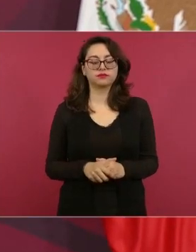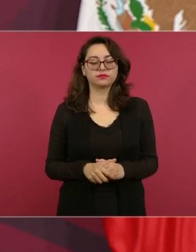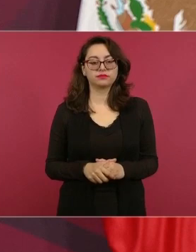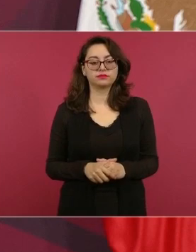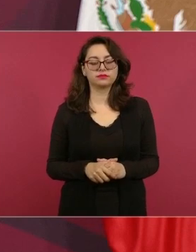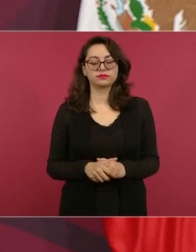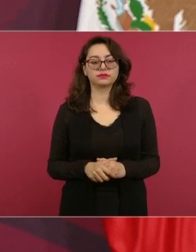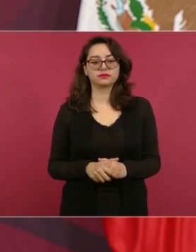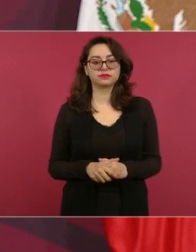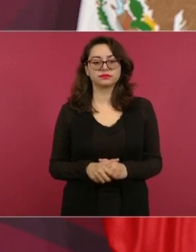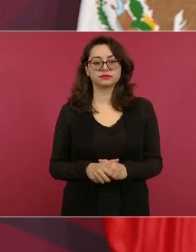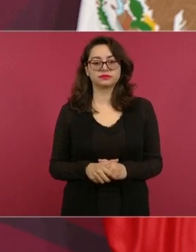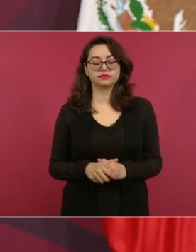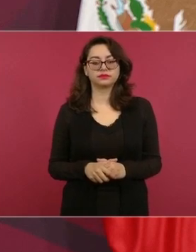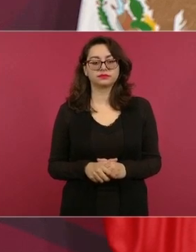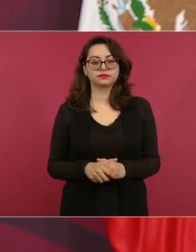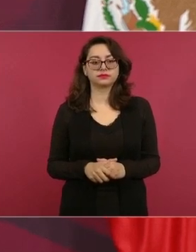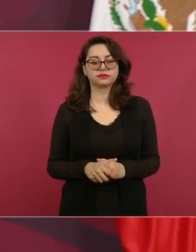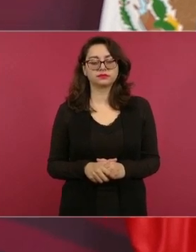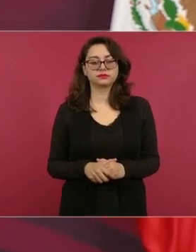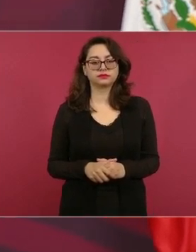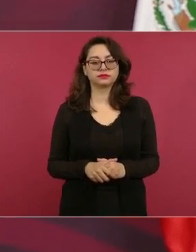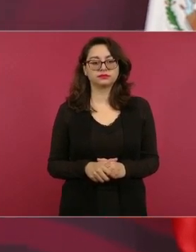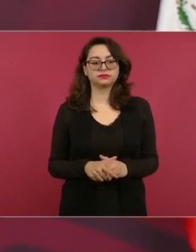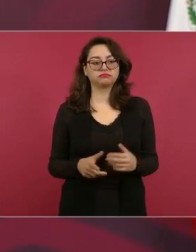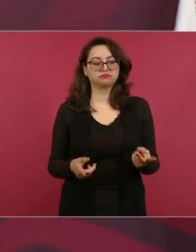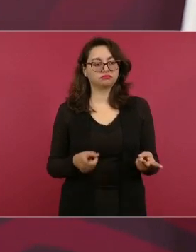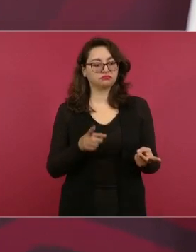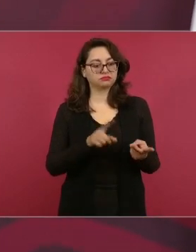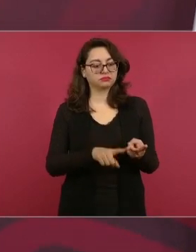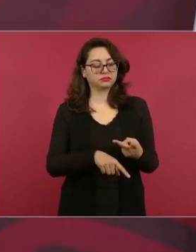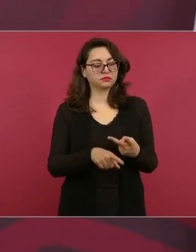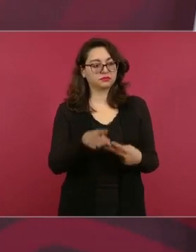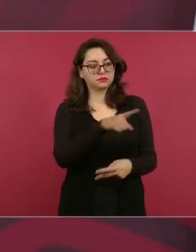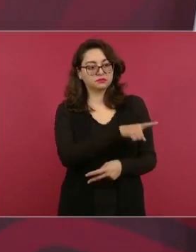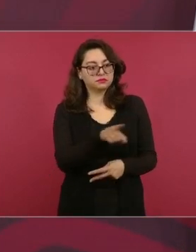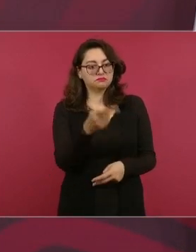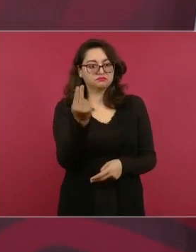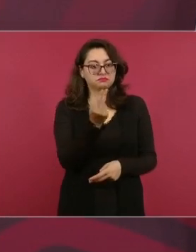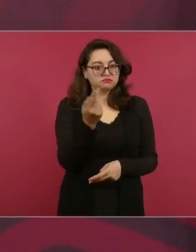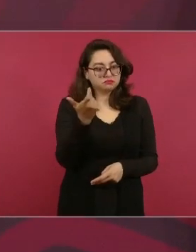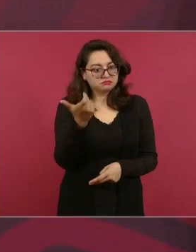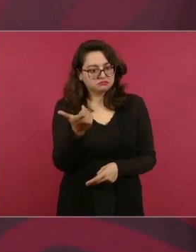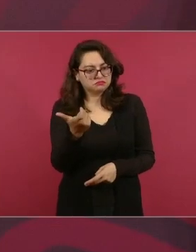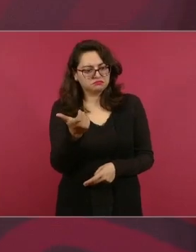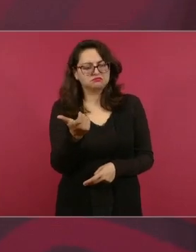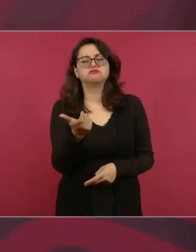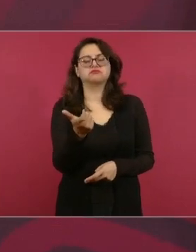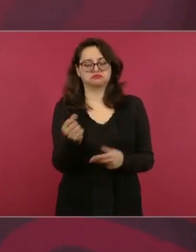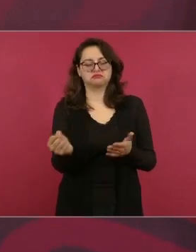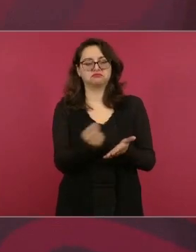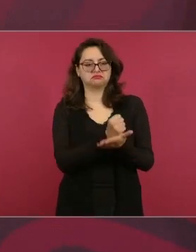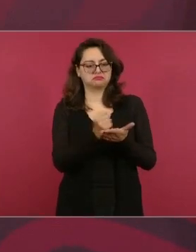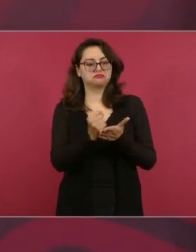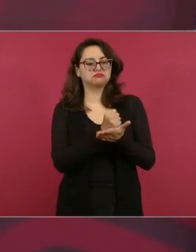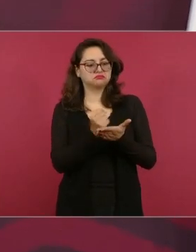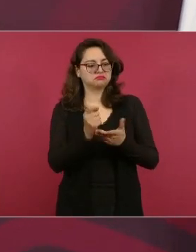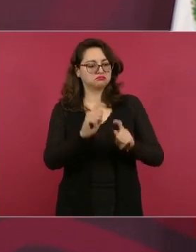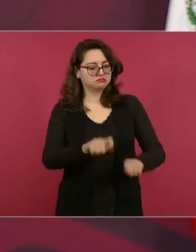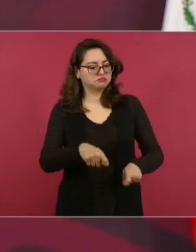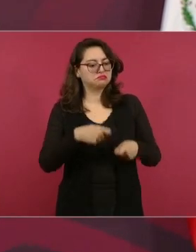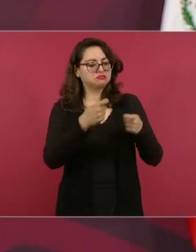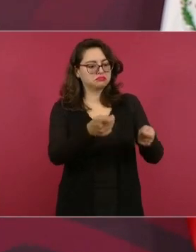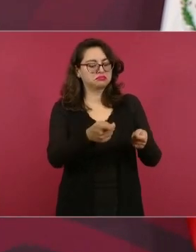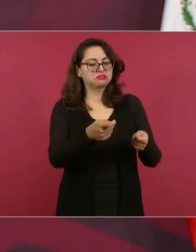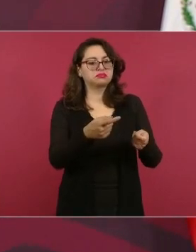se les otorgaron créditos para que todo el